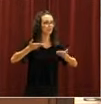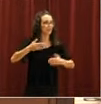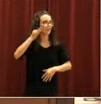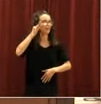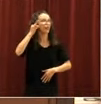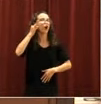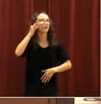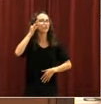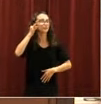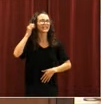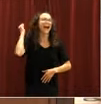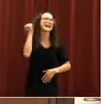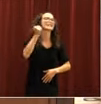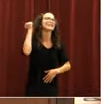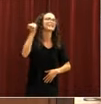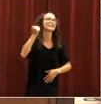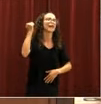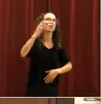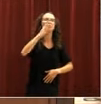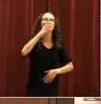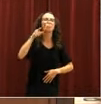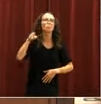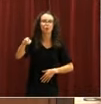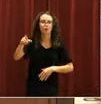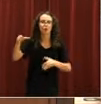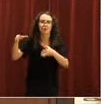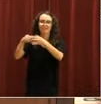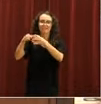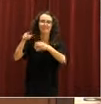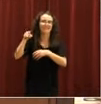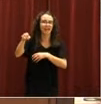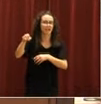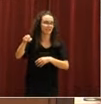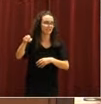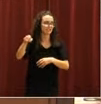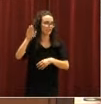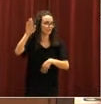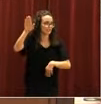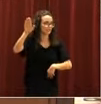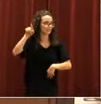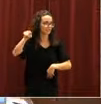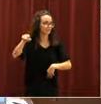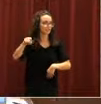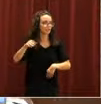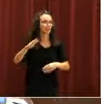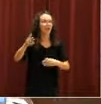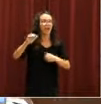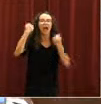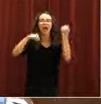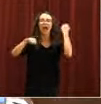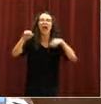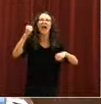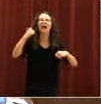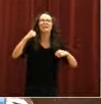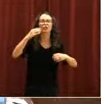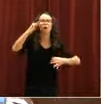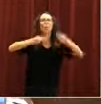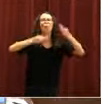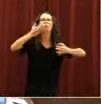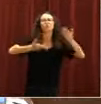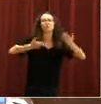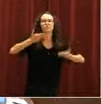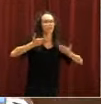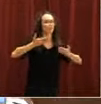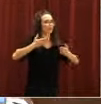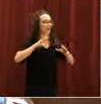asesinadas por bochins felicitas. al orden por tercera vez. justicia y de reparación. No pot tocar el meu ordenador,